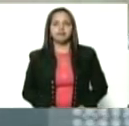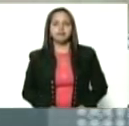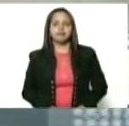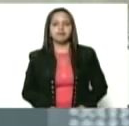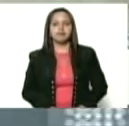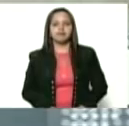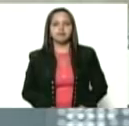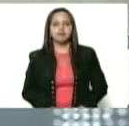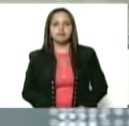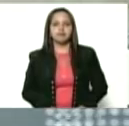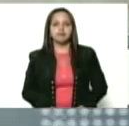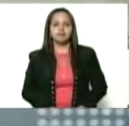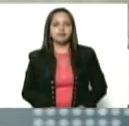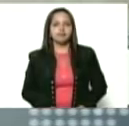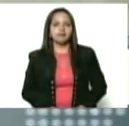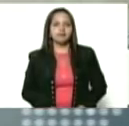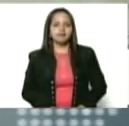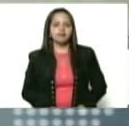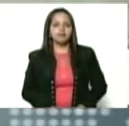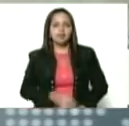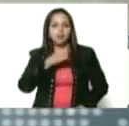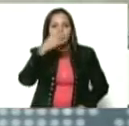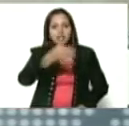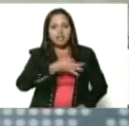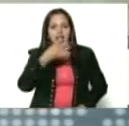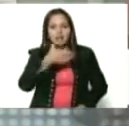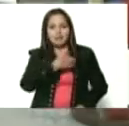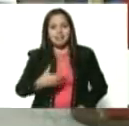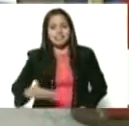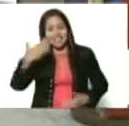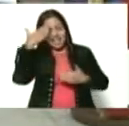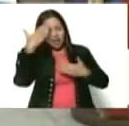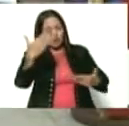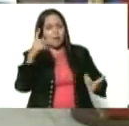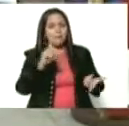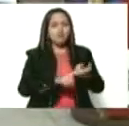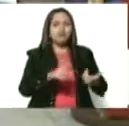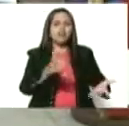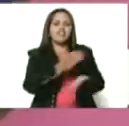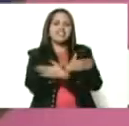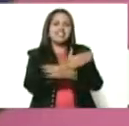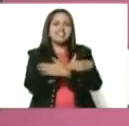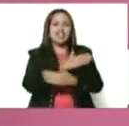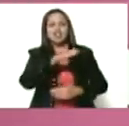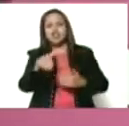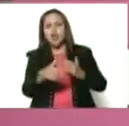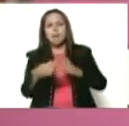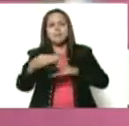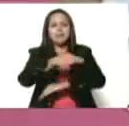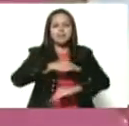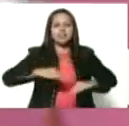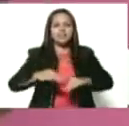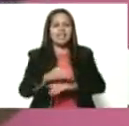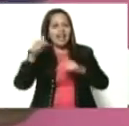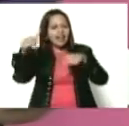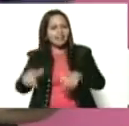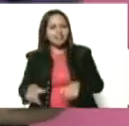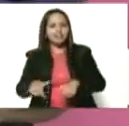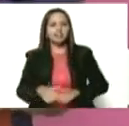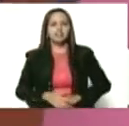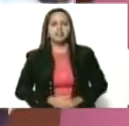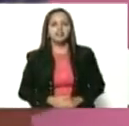Buenas tardes, presidente. Mi saludo a la primera combatiente, felicitaciones a nuestras ministras desde aquí,